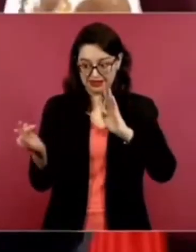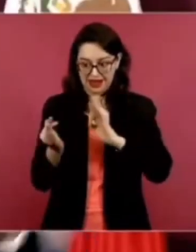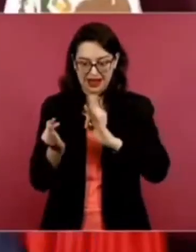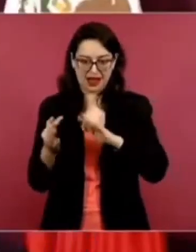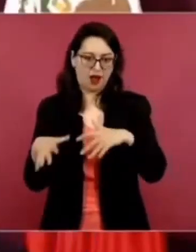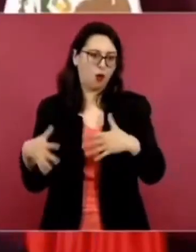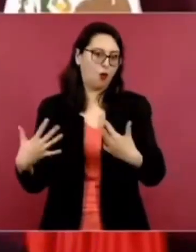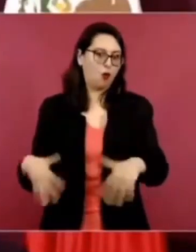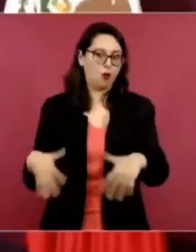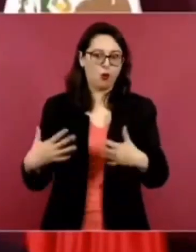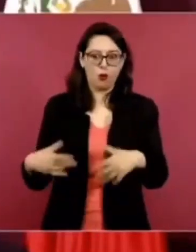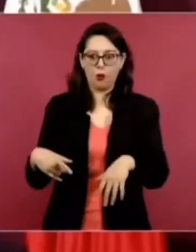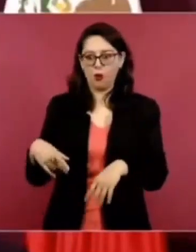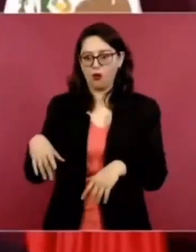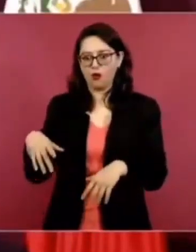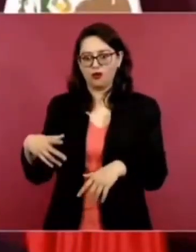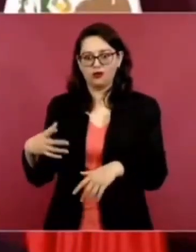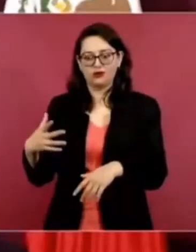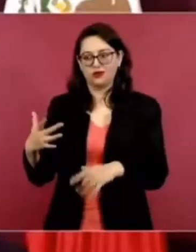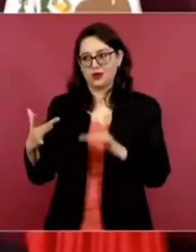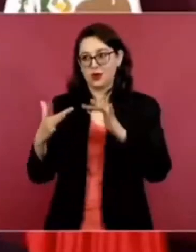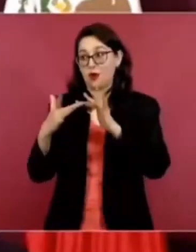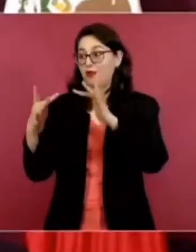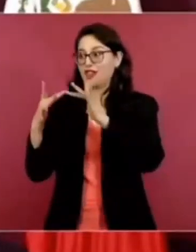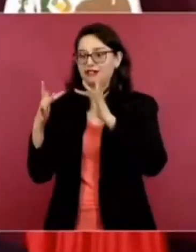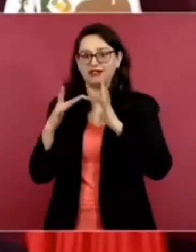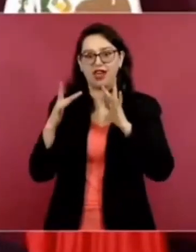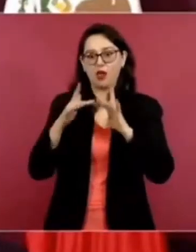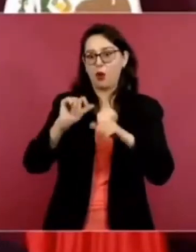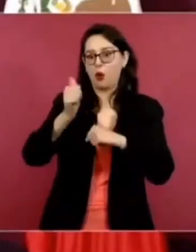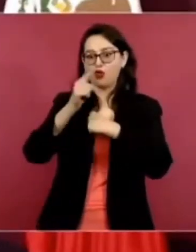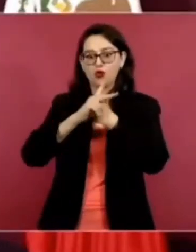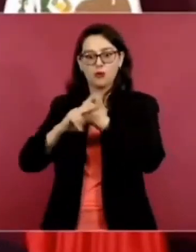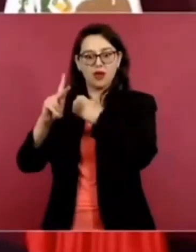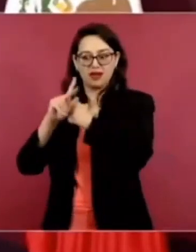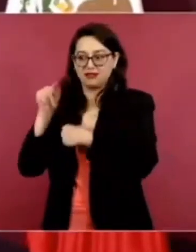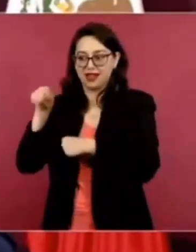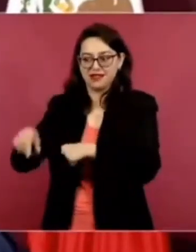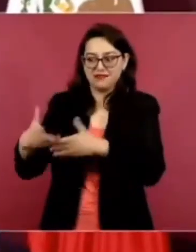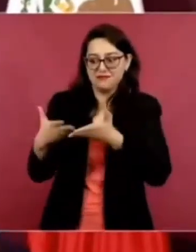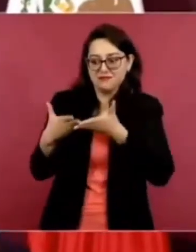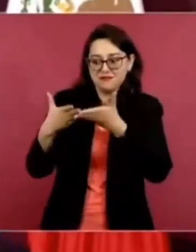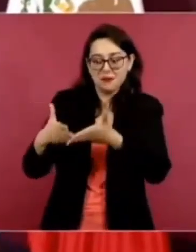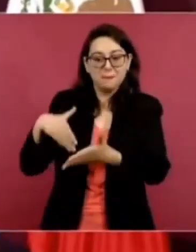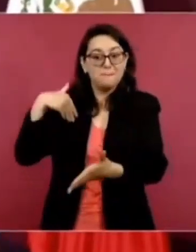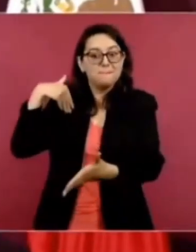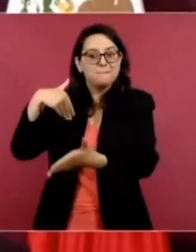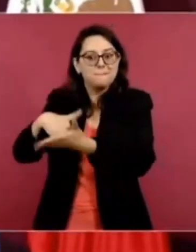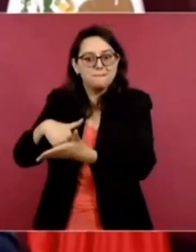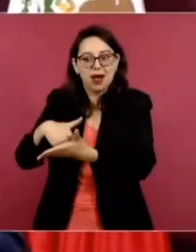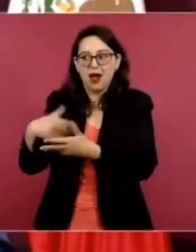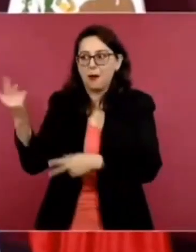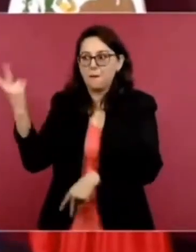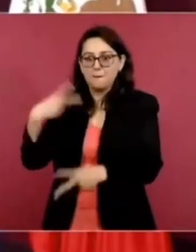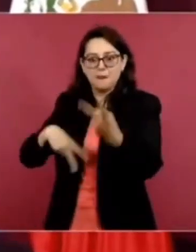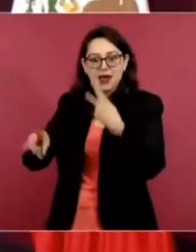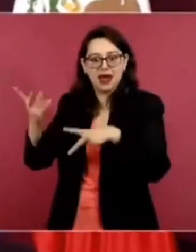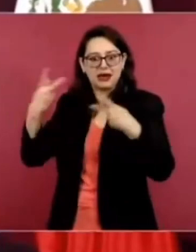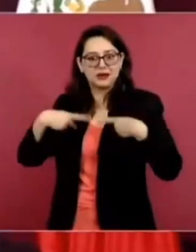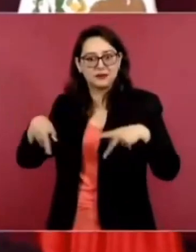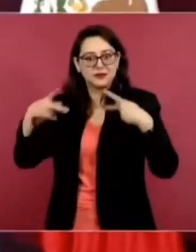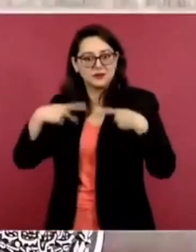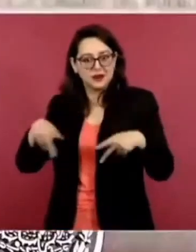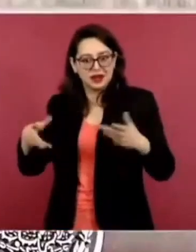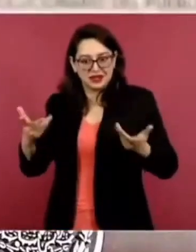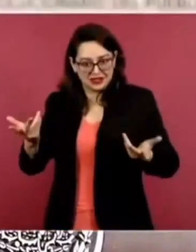¿no? Y se piensa de que en ciertos lugares está la cultura,